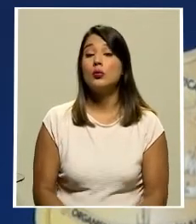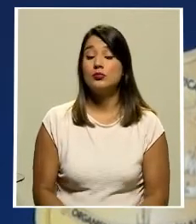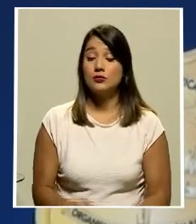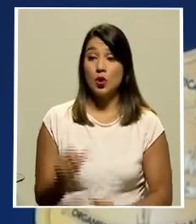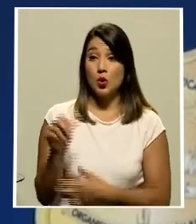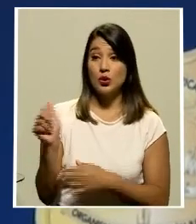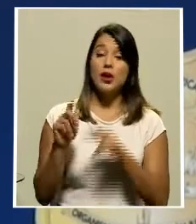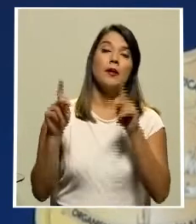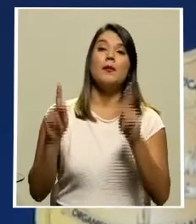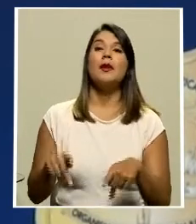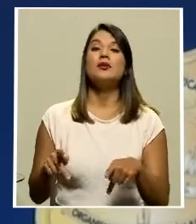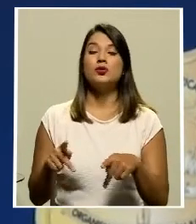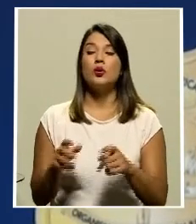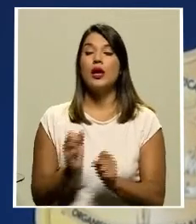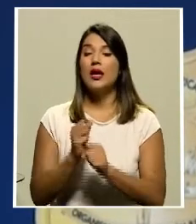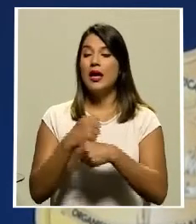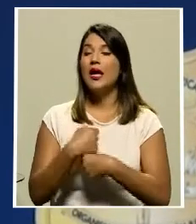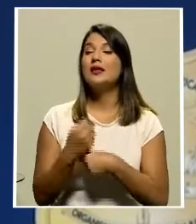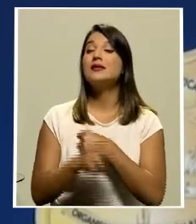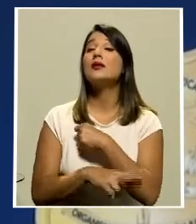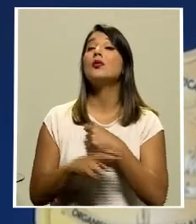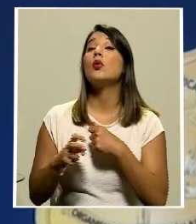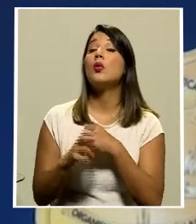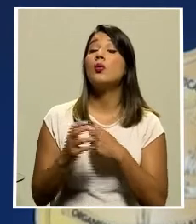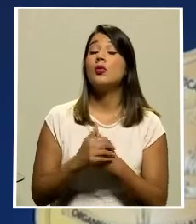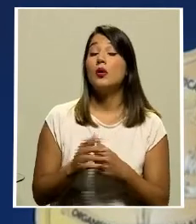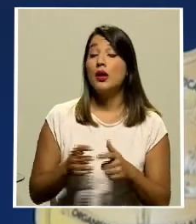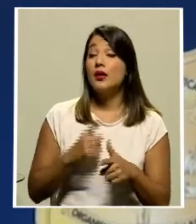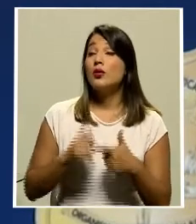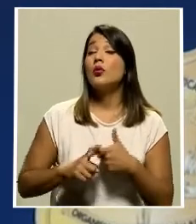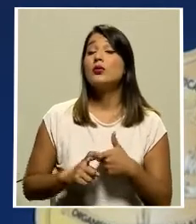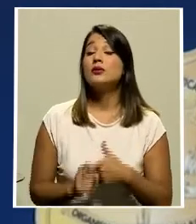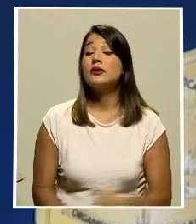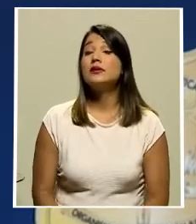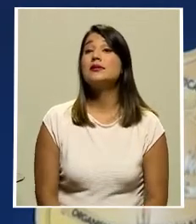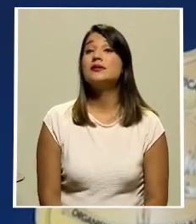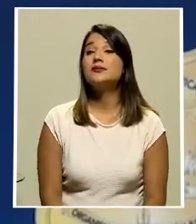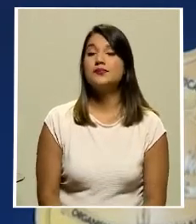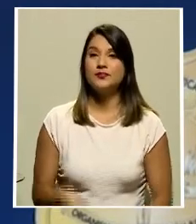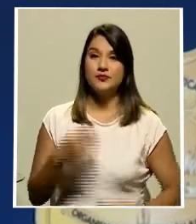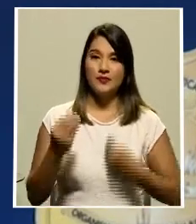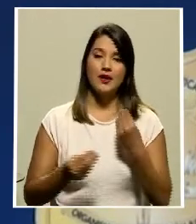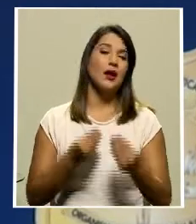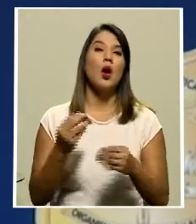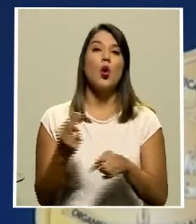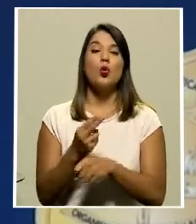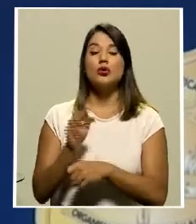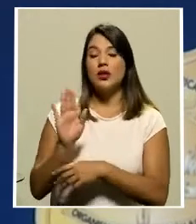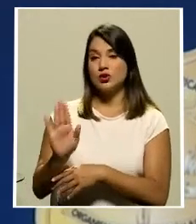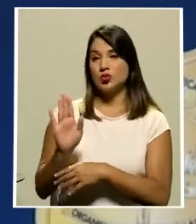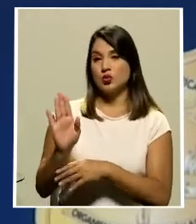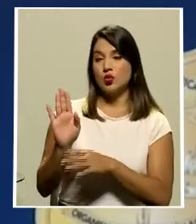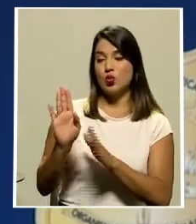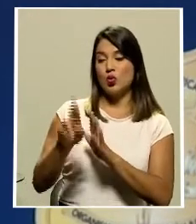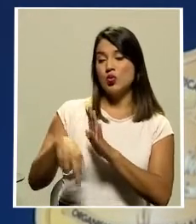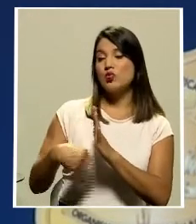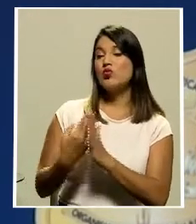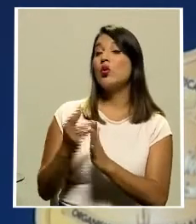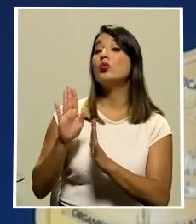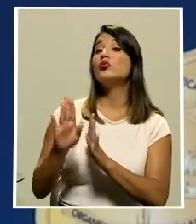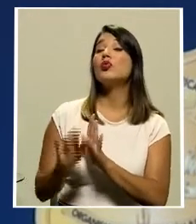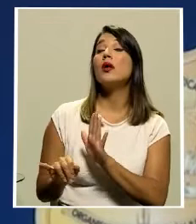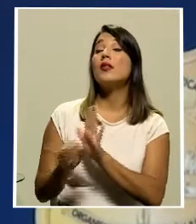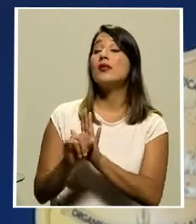persona que ha estado haciendo las estafas lo que ha hecho es utilizar la identidad del oficial de